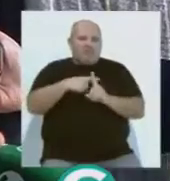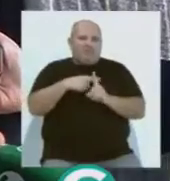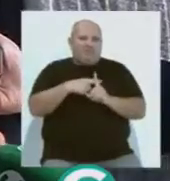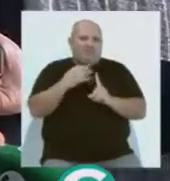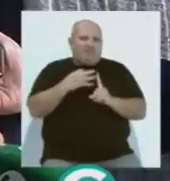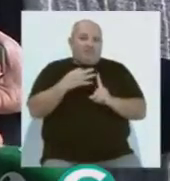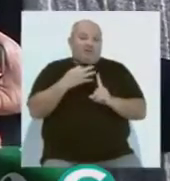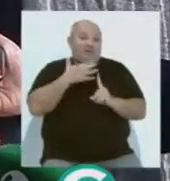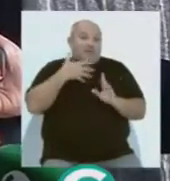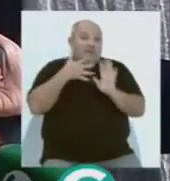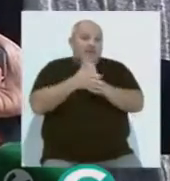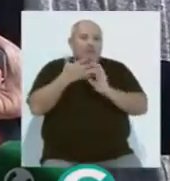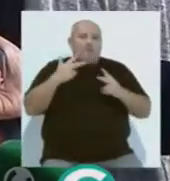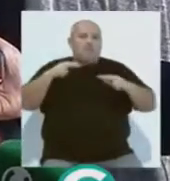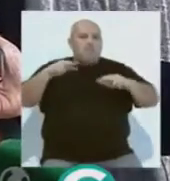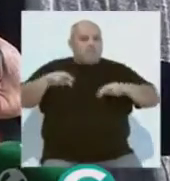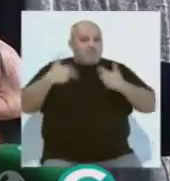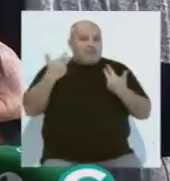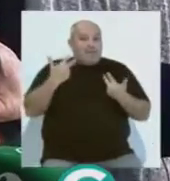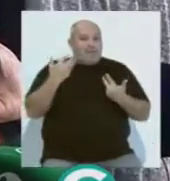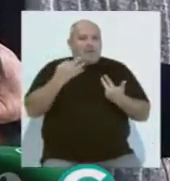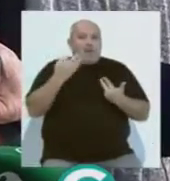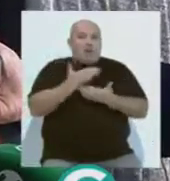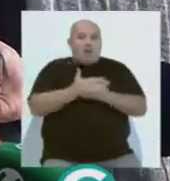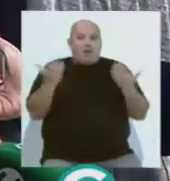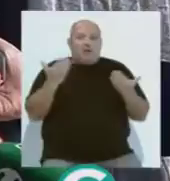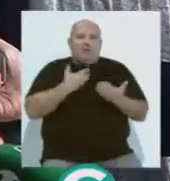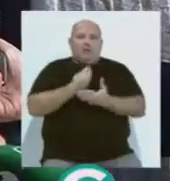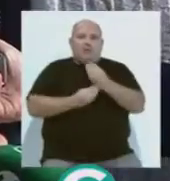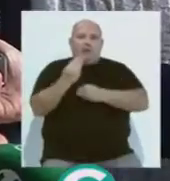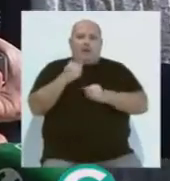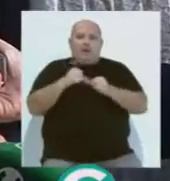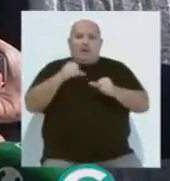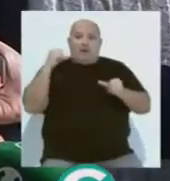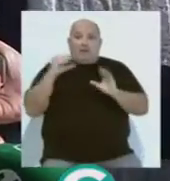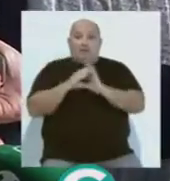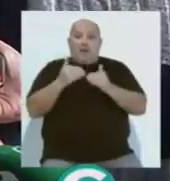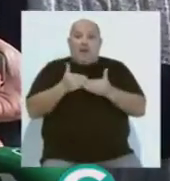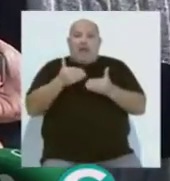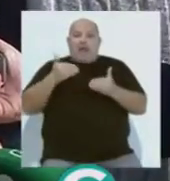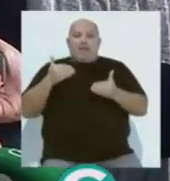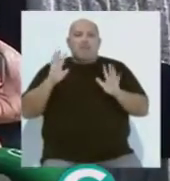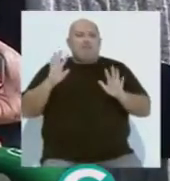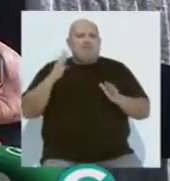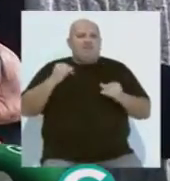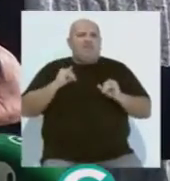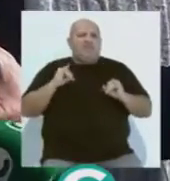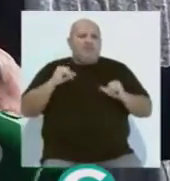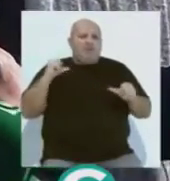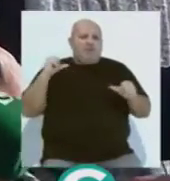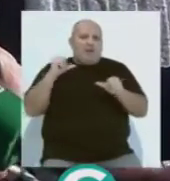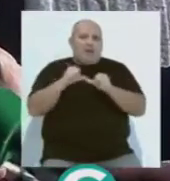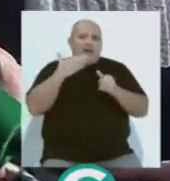y que, por tanto, permitamos que aquellos que incluso no nacimos antes de la Constitución, pero que sí hemos disfrutado